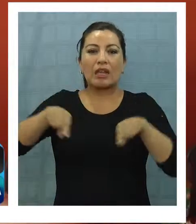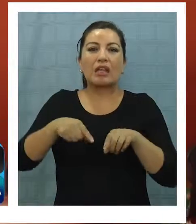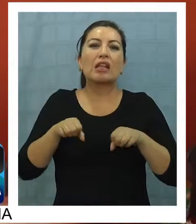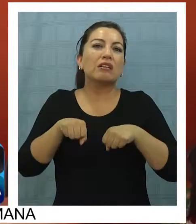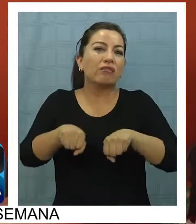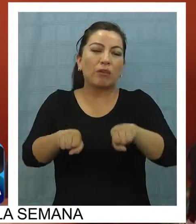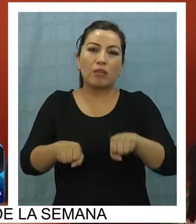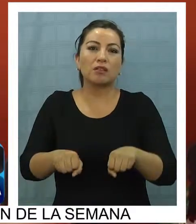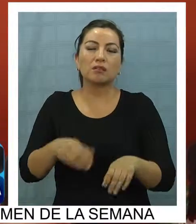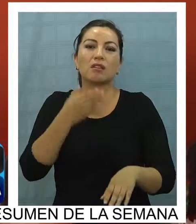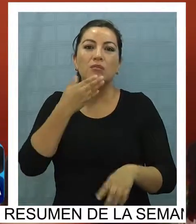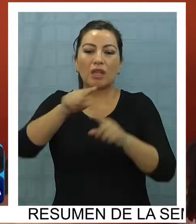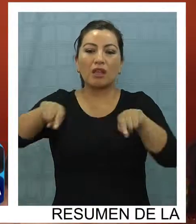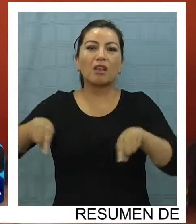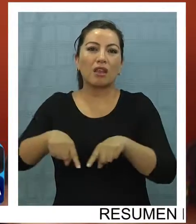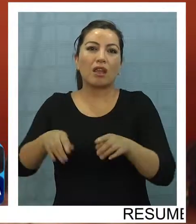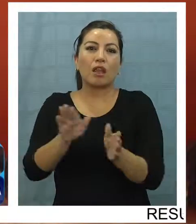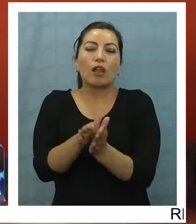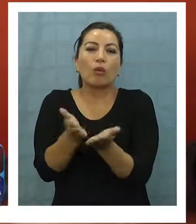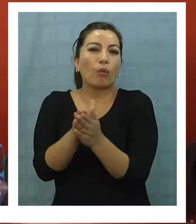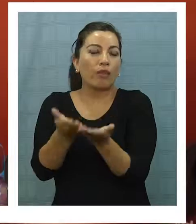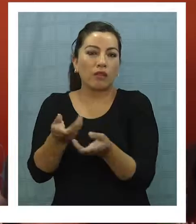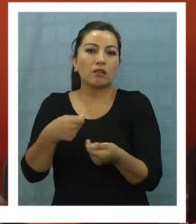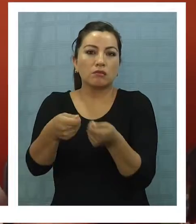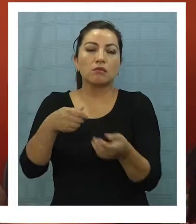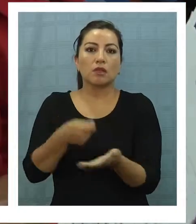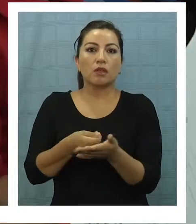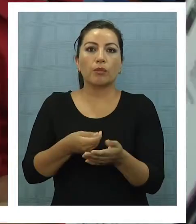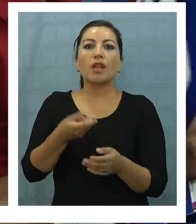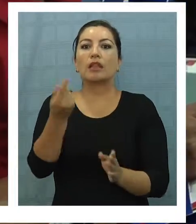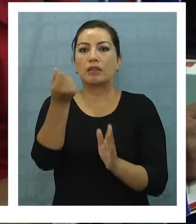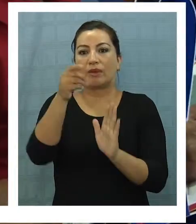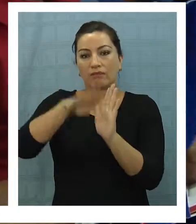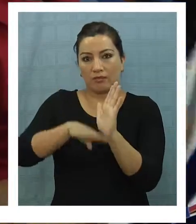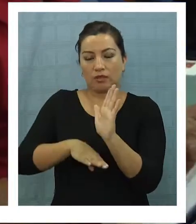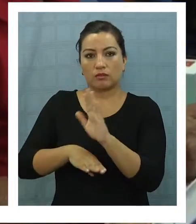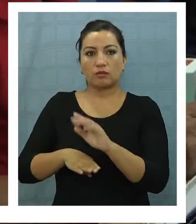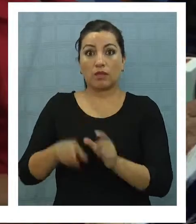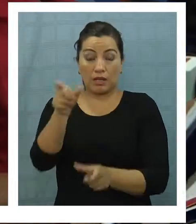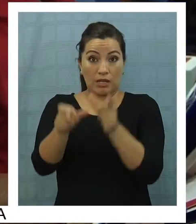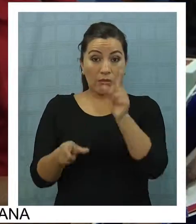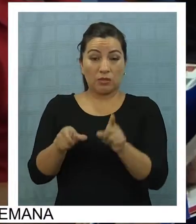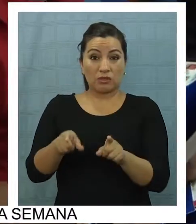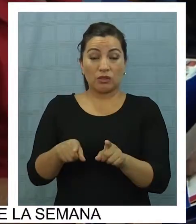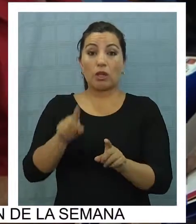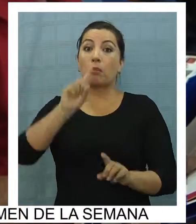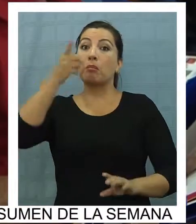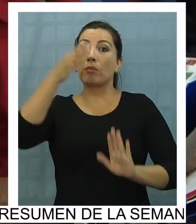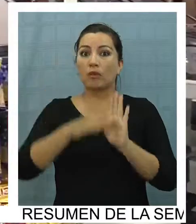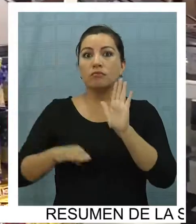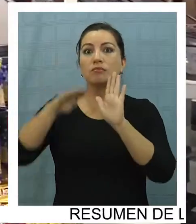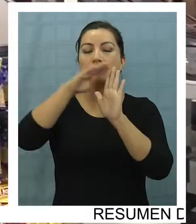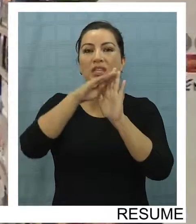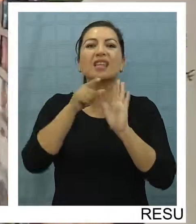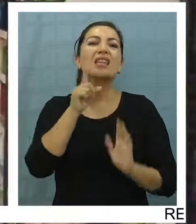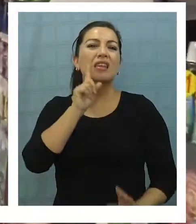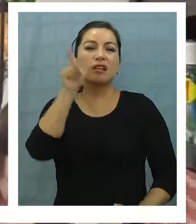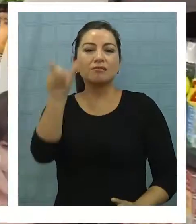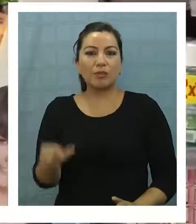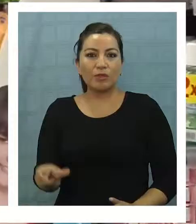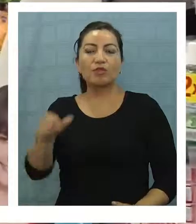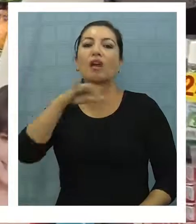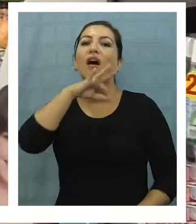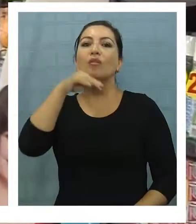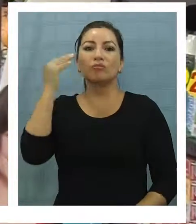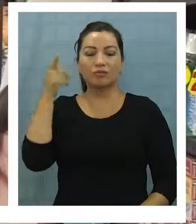librerías populares, porque eso baja los costos. Los beneficiados en una primera etapa serán los adultos mayores y los